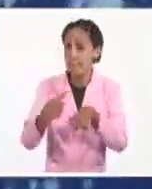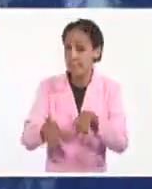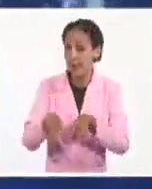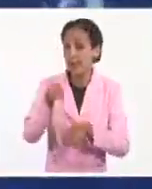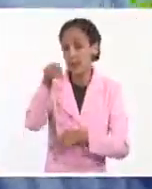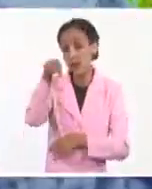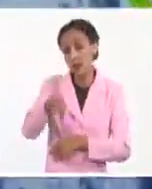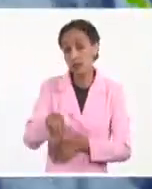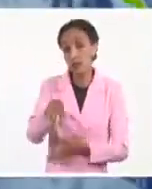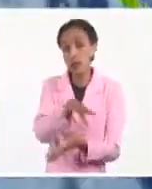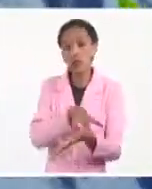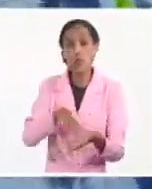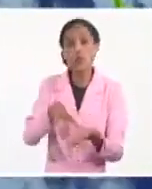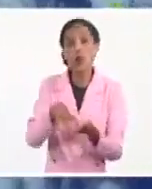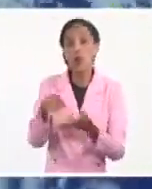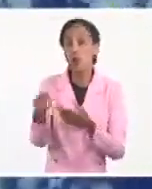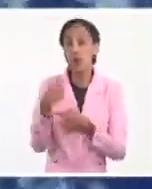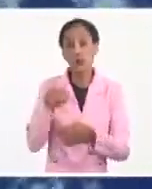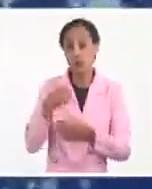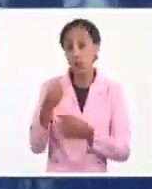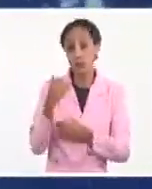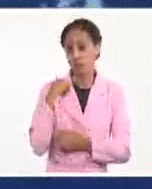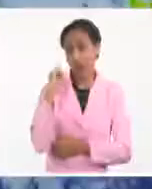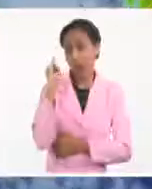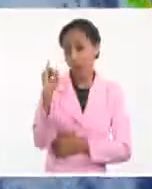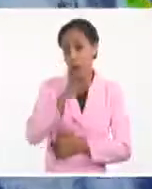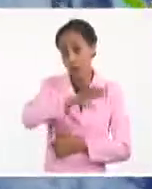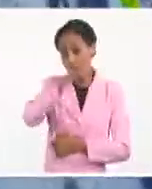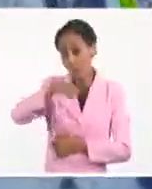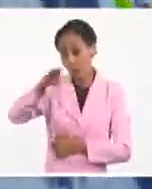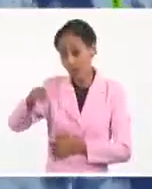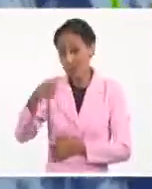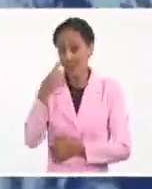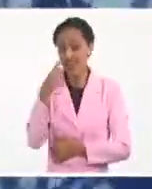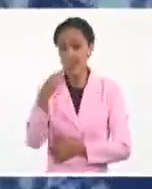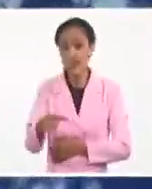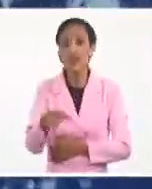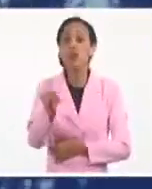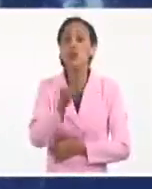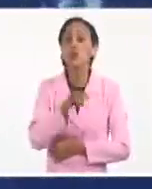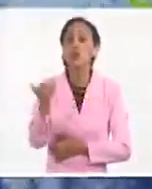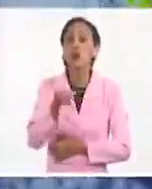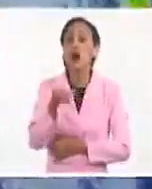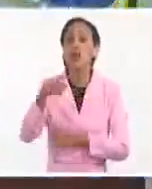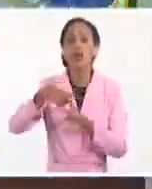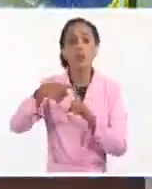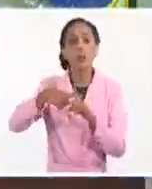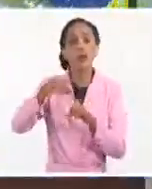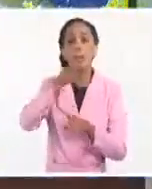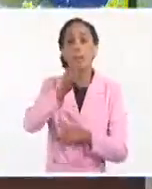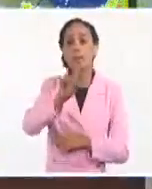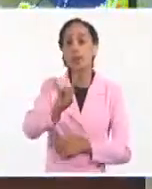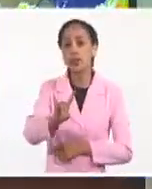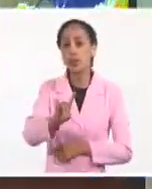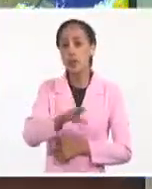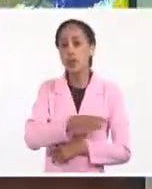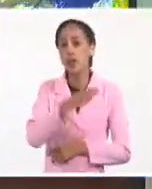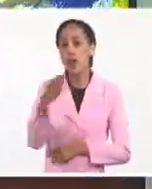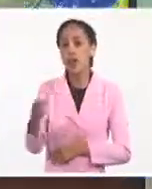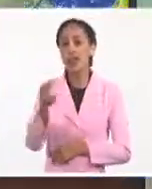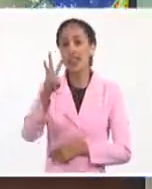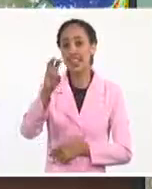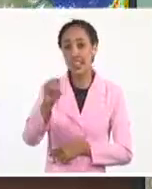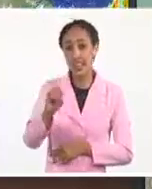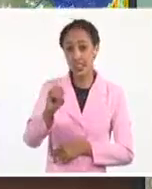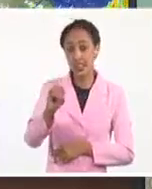un lugar lejos de las montañas, donde hay temperatura del agua de 29 a 30 grados